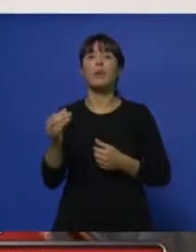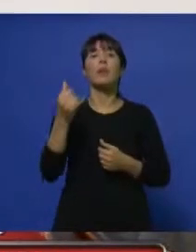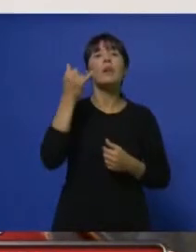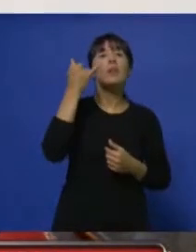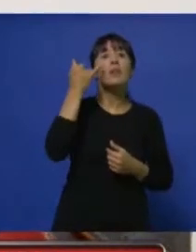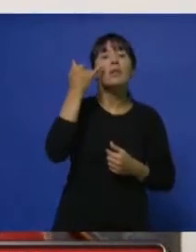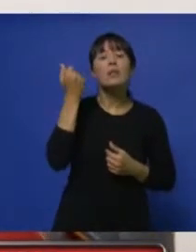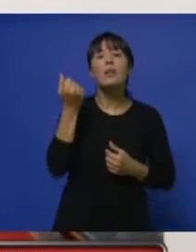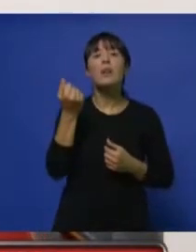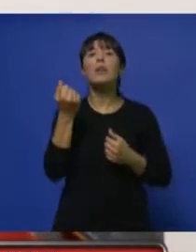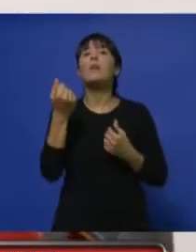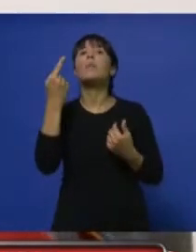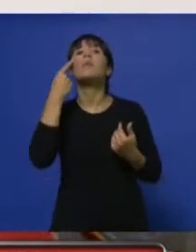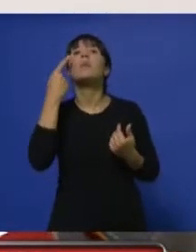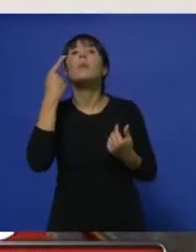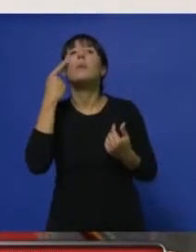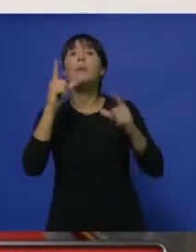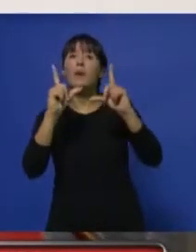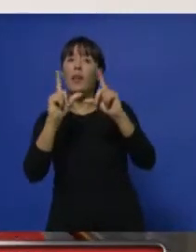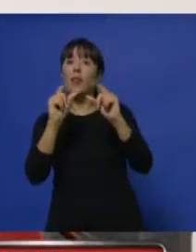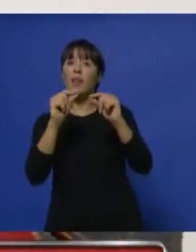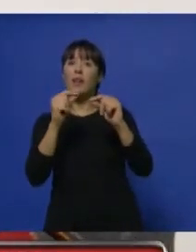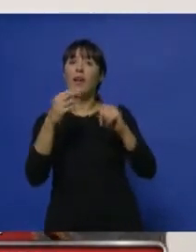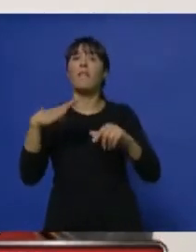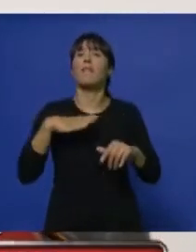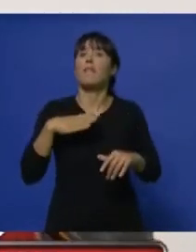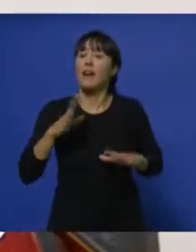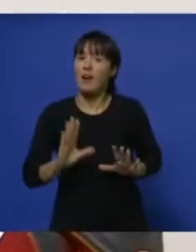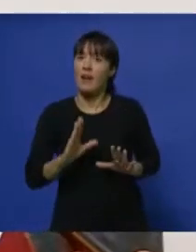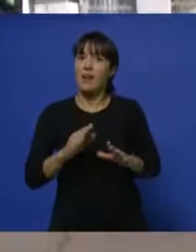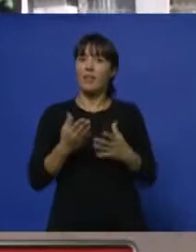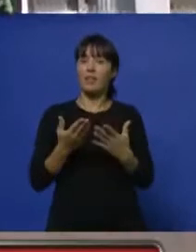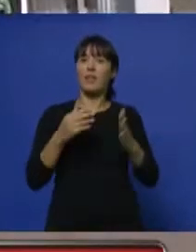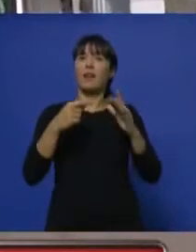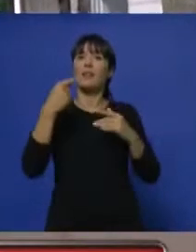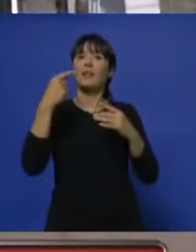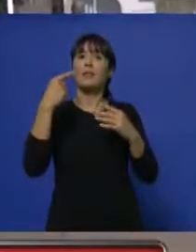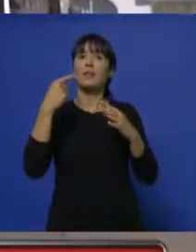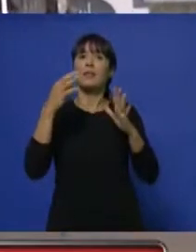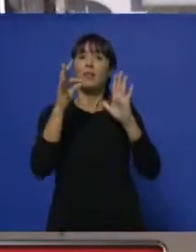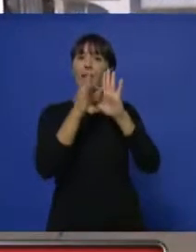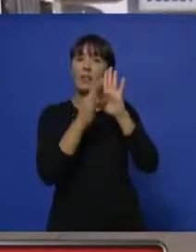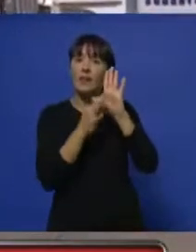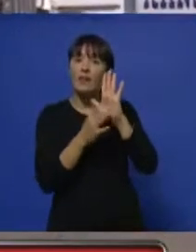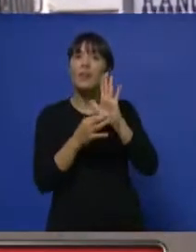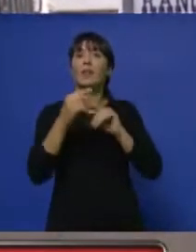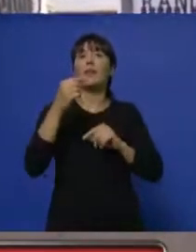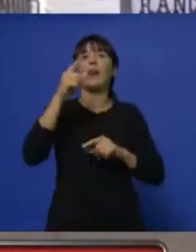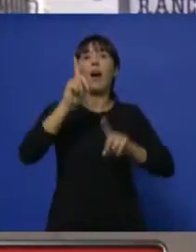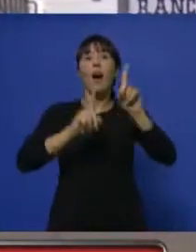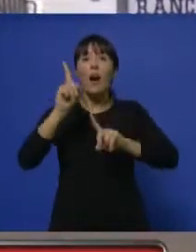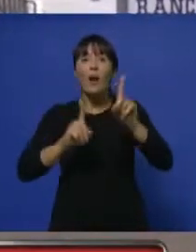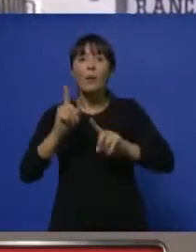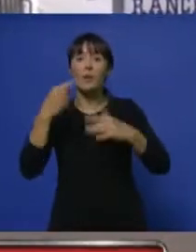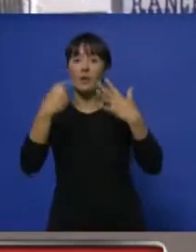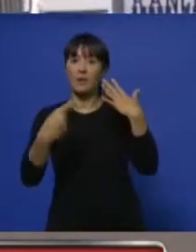tenemos que ajustar un poquito algunos detalles técnicos y vamos a estar empezando a poder, que la gente pueda recargar su tarjeta en todos